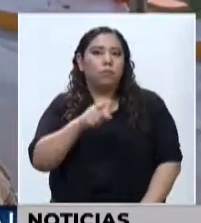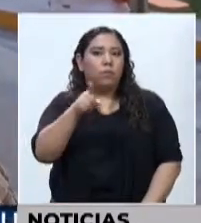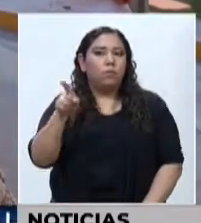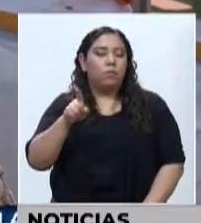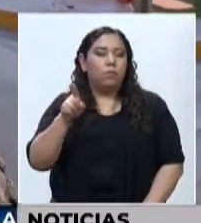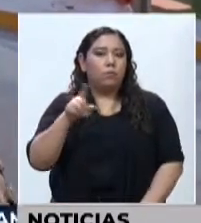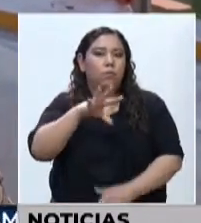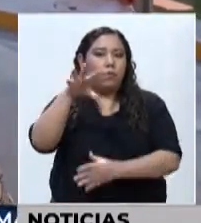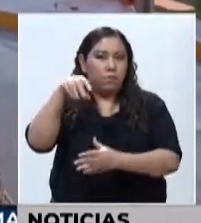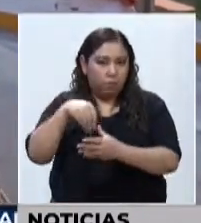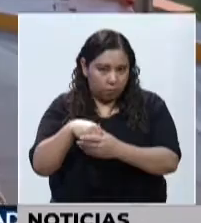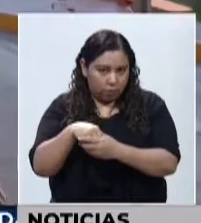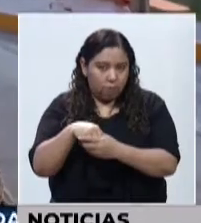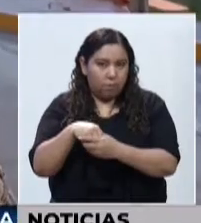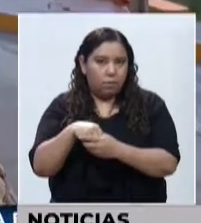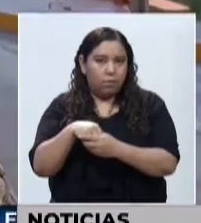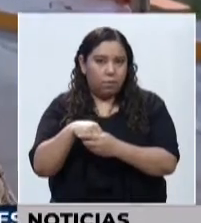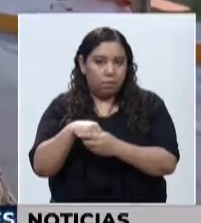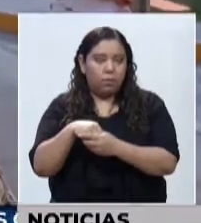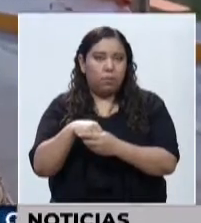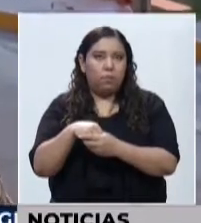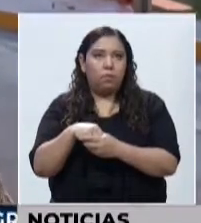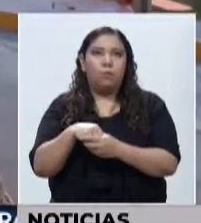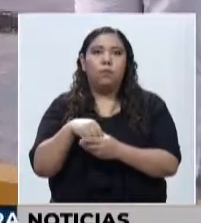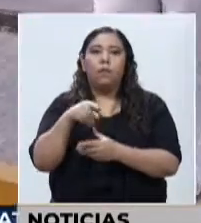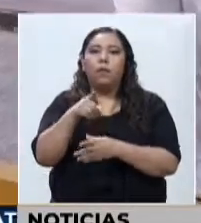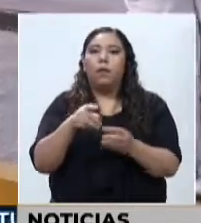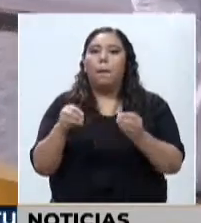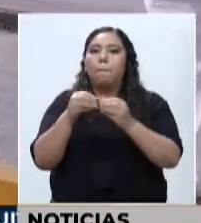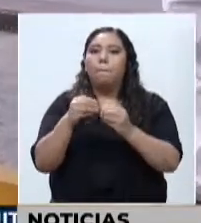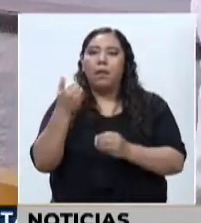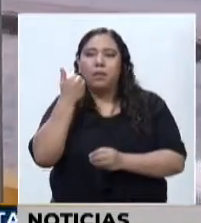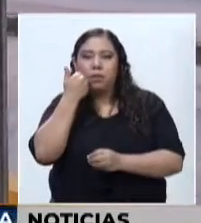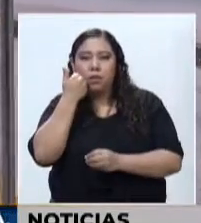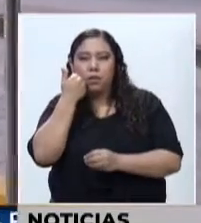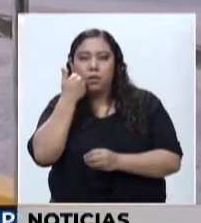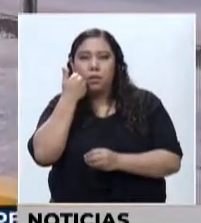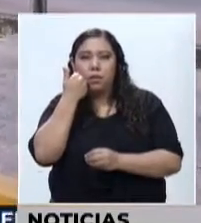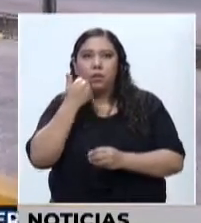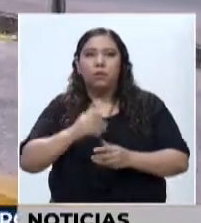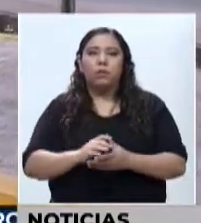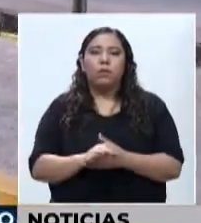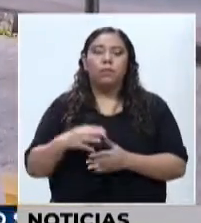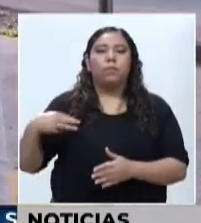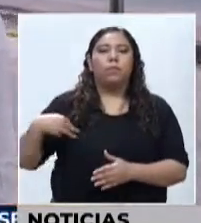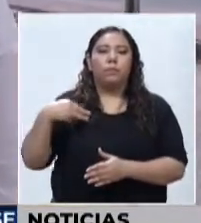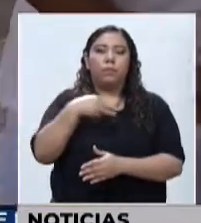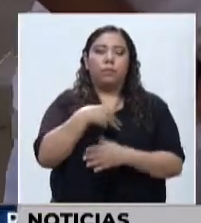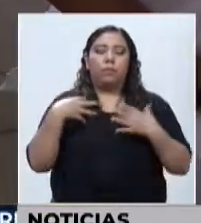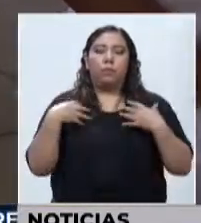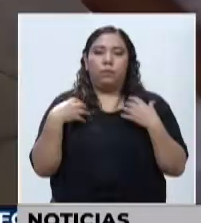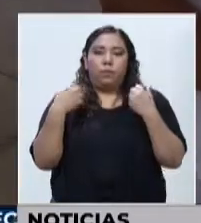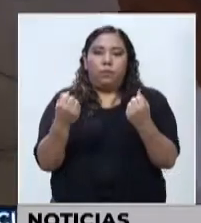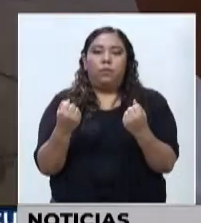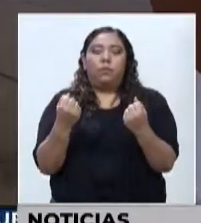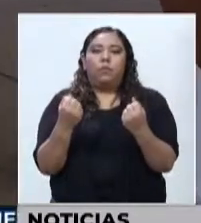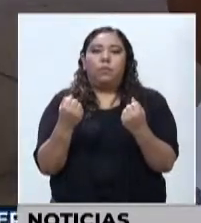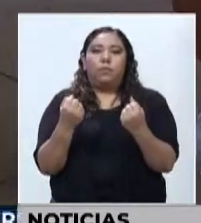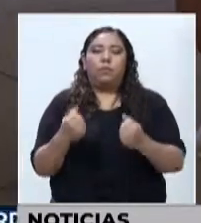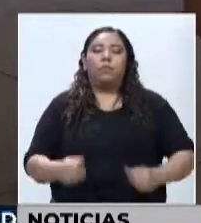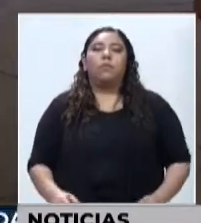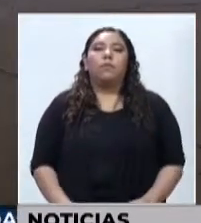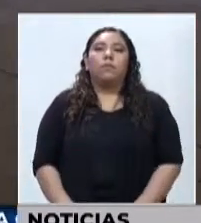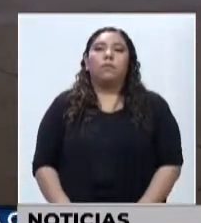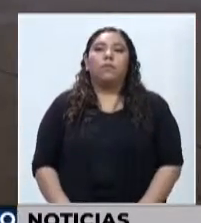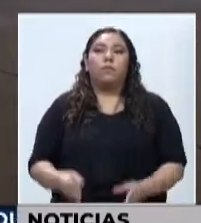catalogados epidemiológicamente más vulnerables. Así mismo, las autoridades de la Secretaría de Salud informaron que además